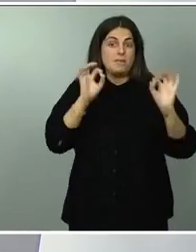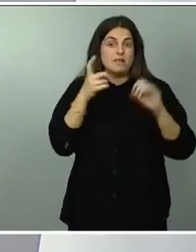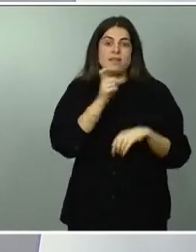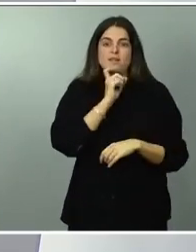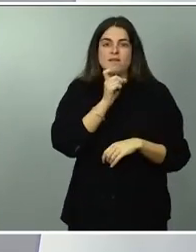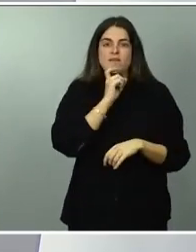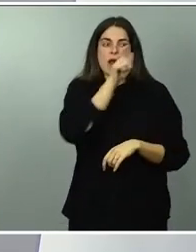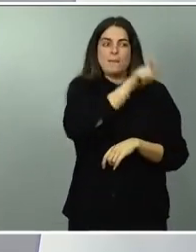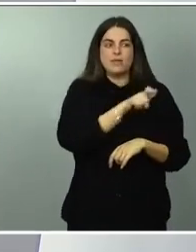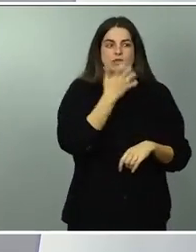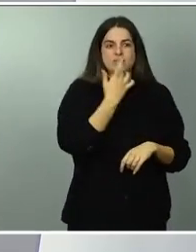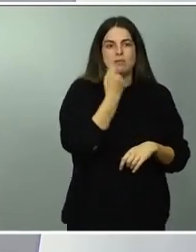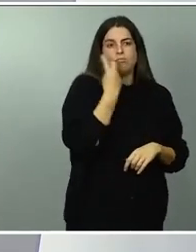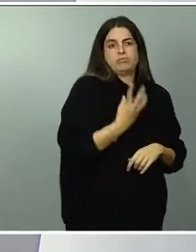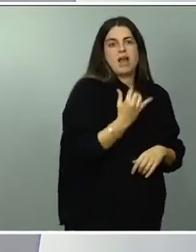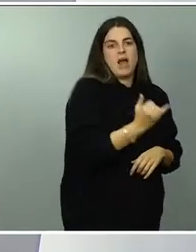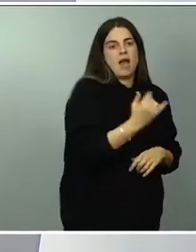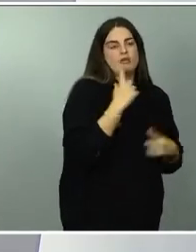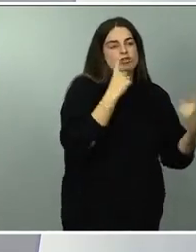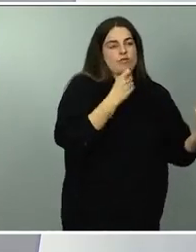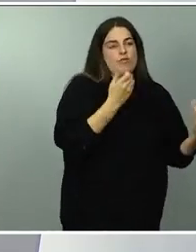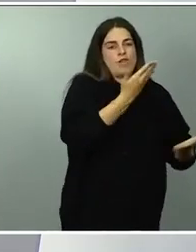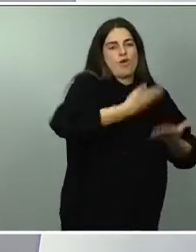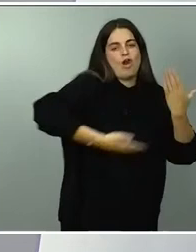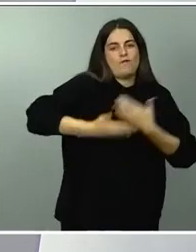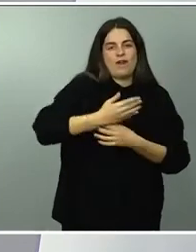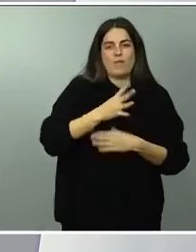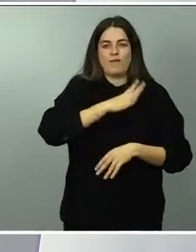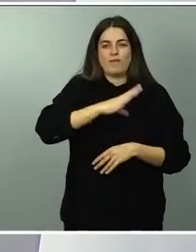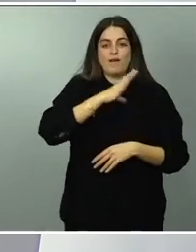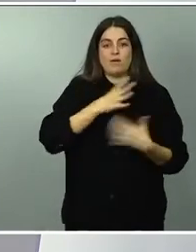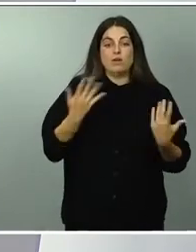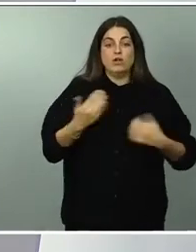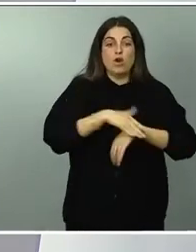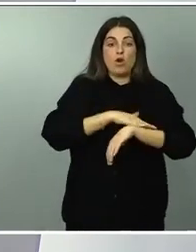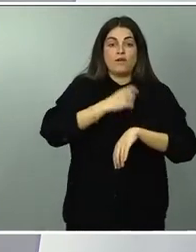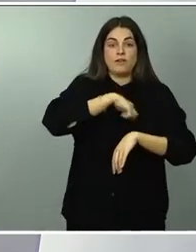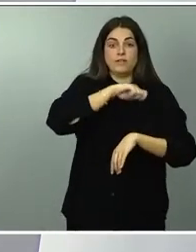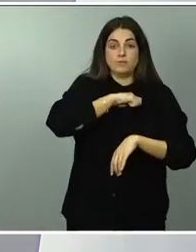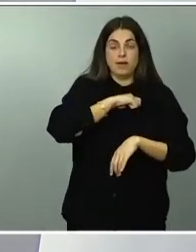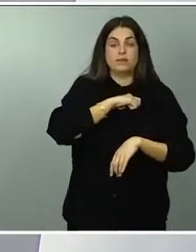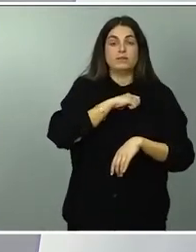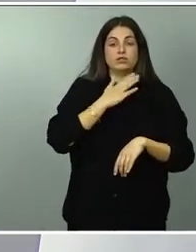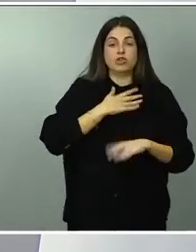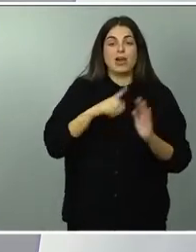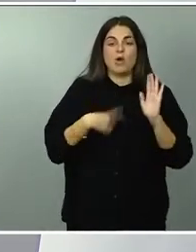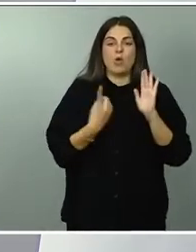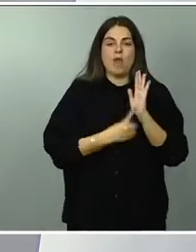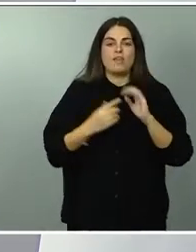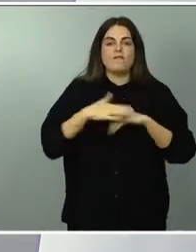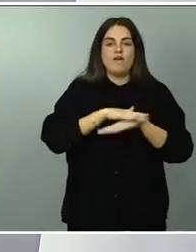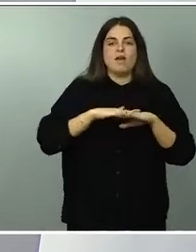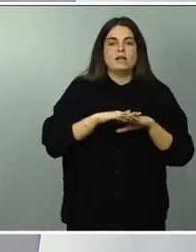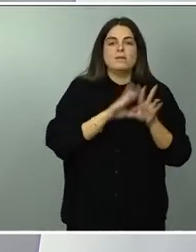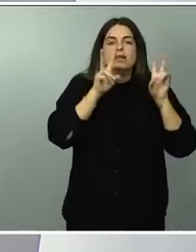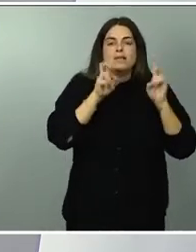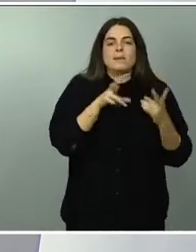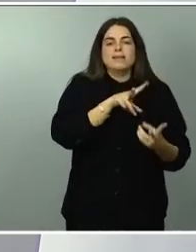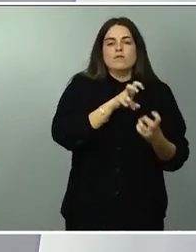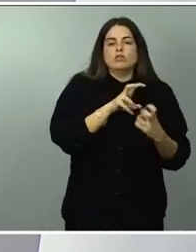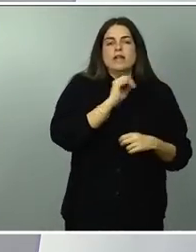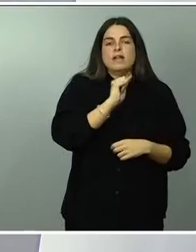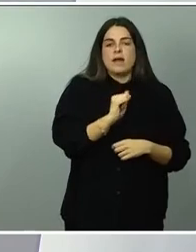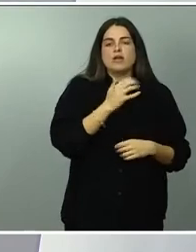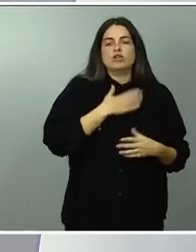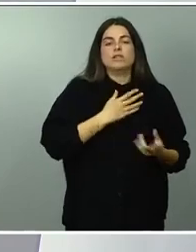que más tienen y evidentemente la comunidad el gobierno de España tiene legislación básica en materia tributaria que le permite